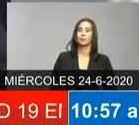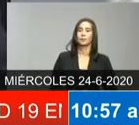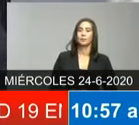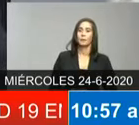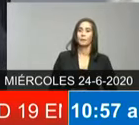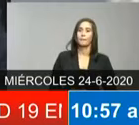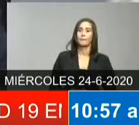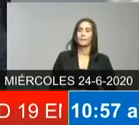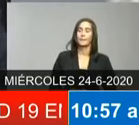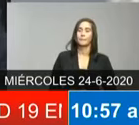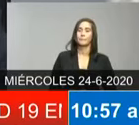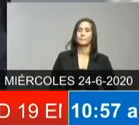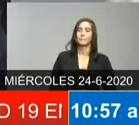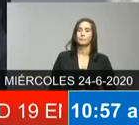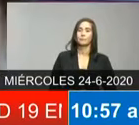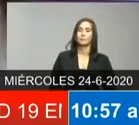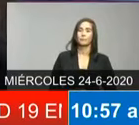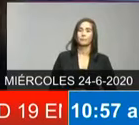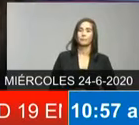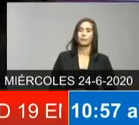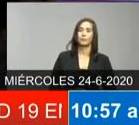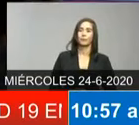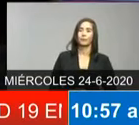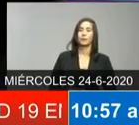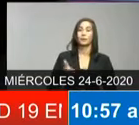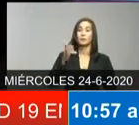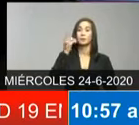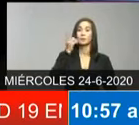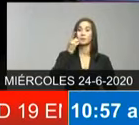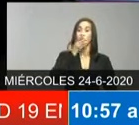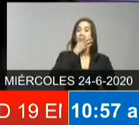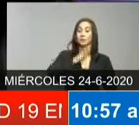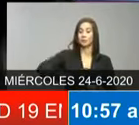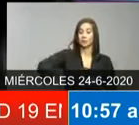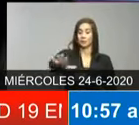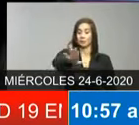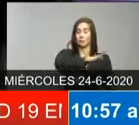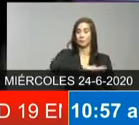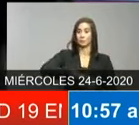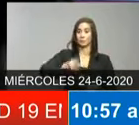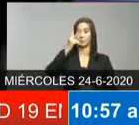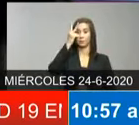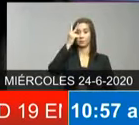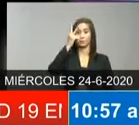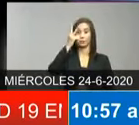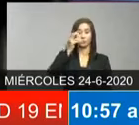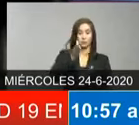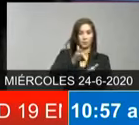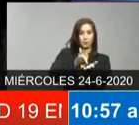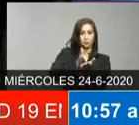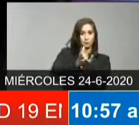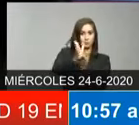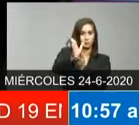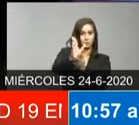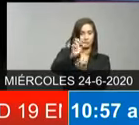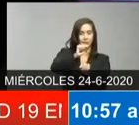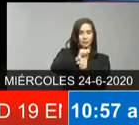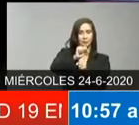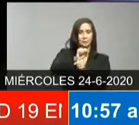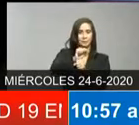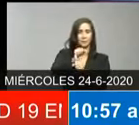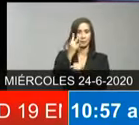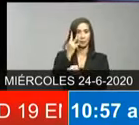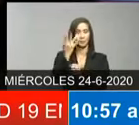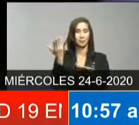en este caso el Gran Santo Domingo han sido intervenidos dos veces entonces ¿a qué se le puede atribuir pues